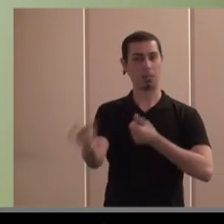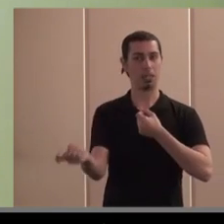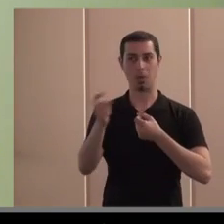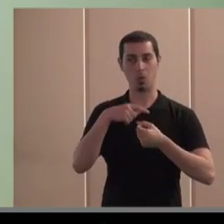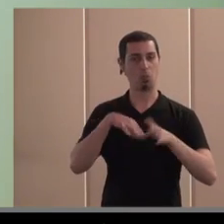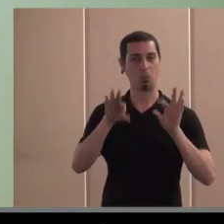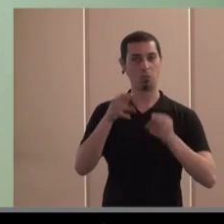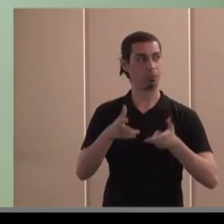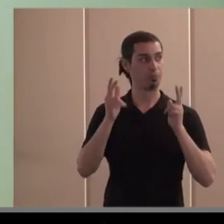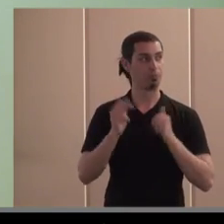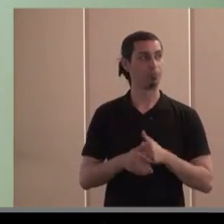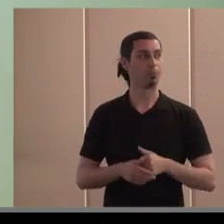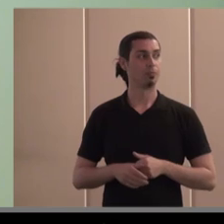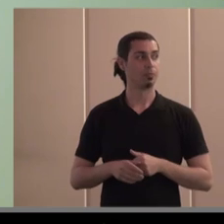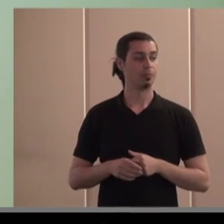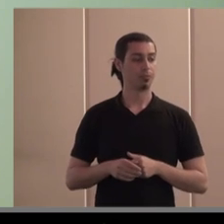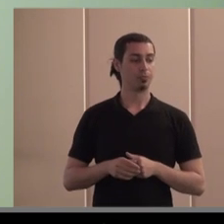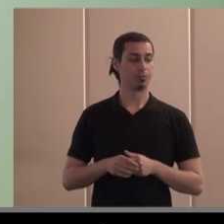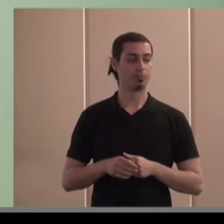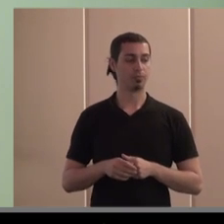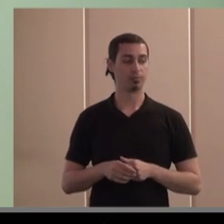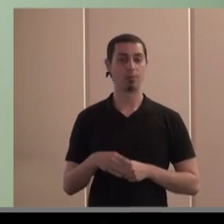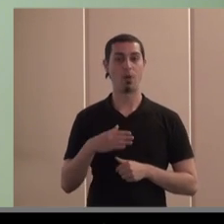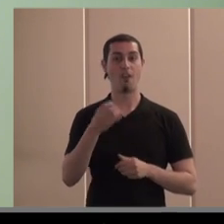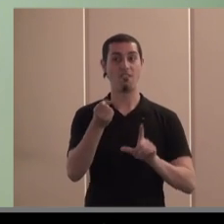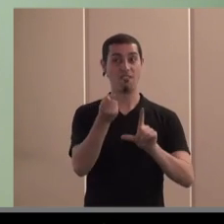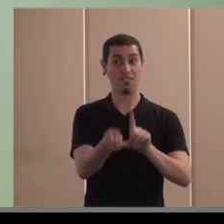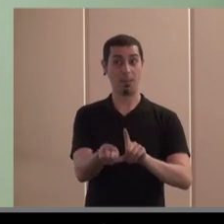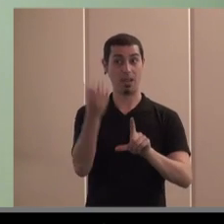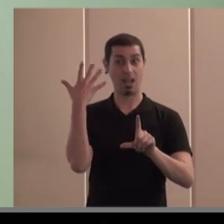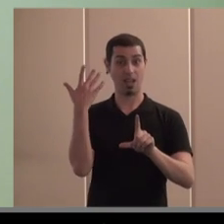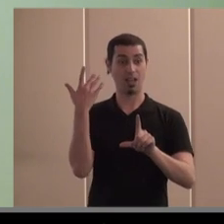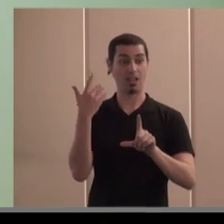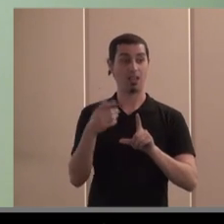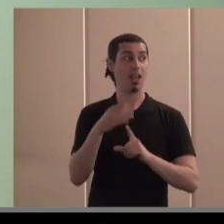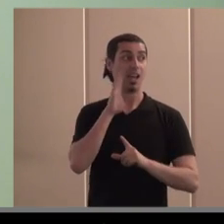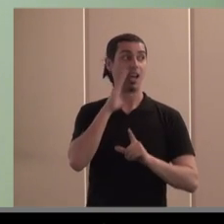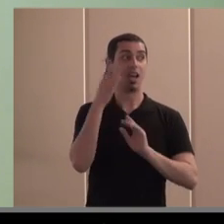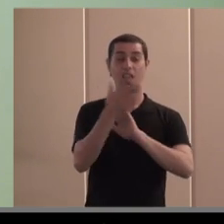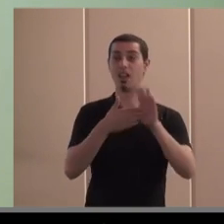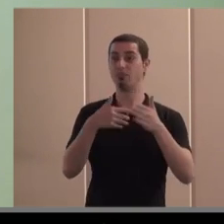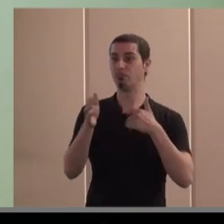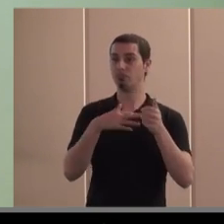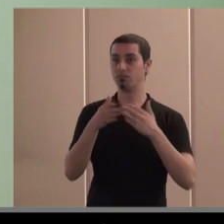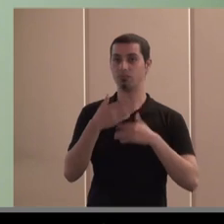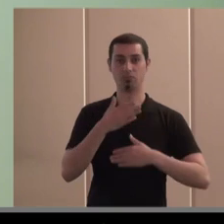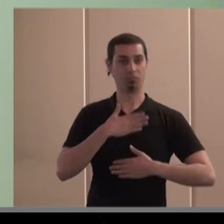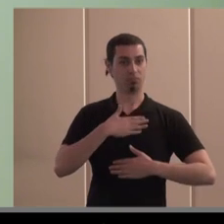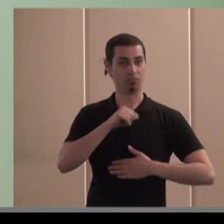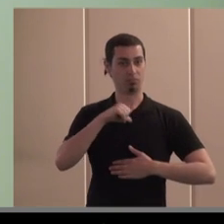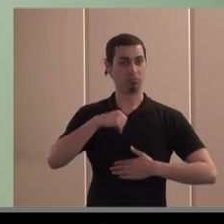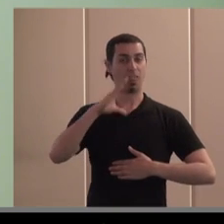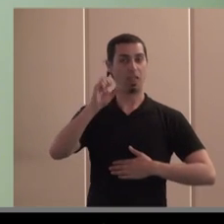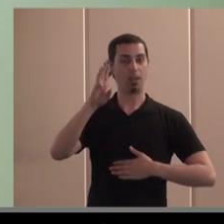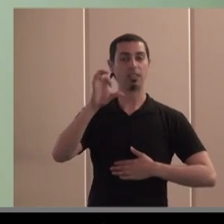etcétera esta filmina de elaboración propia por parte de la casa de